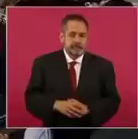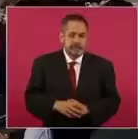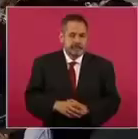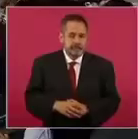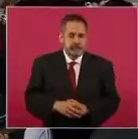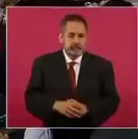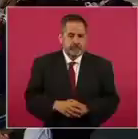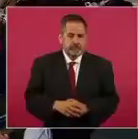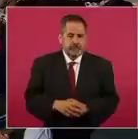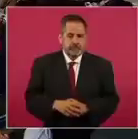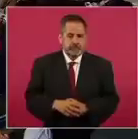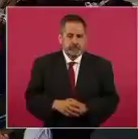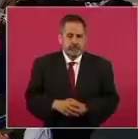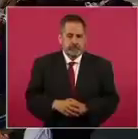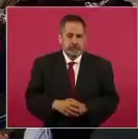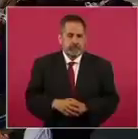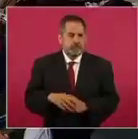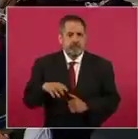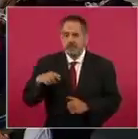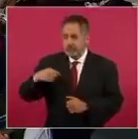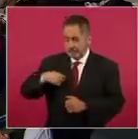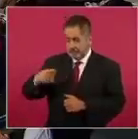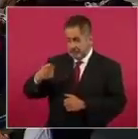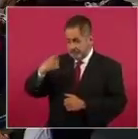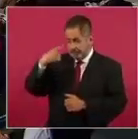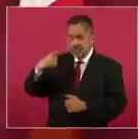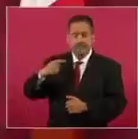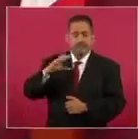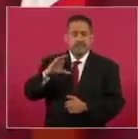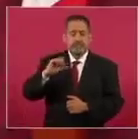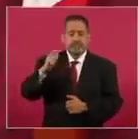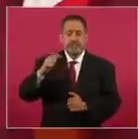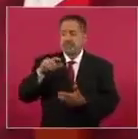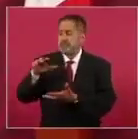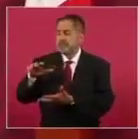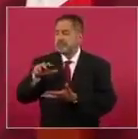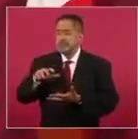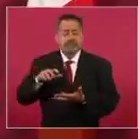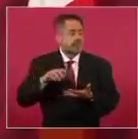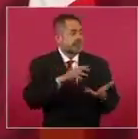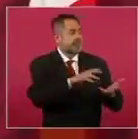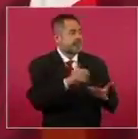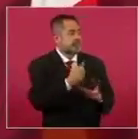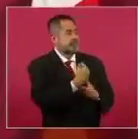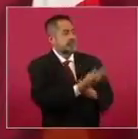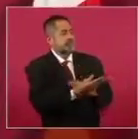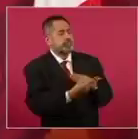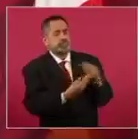entregando los bienes de la nación